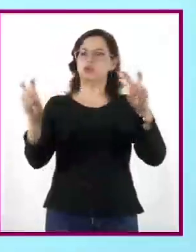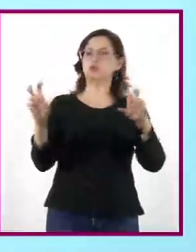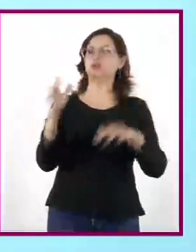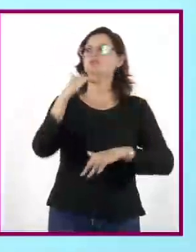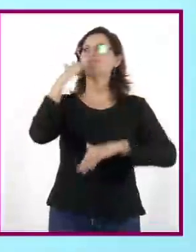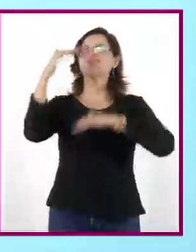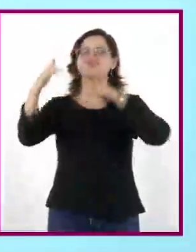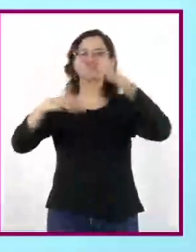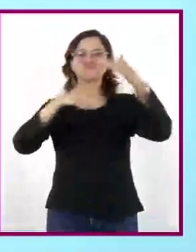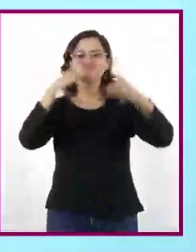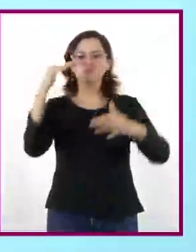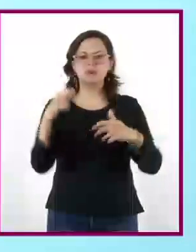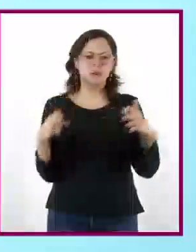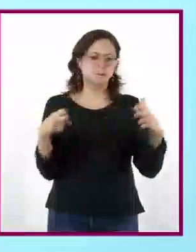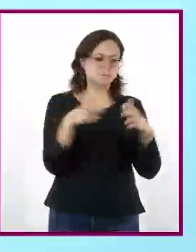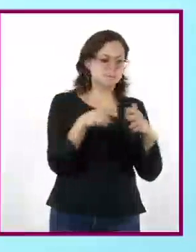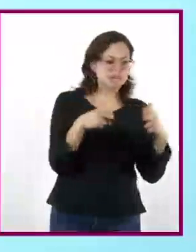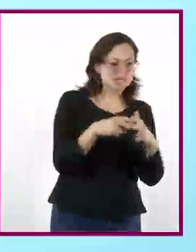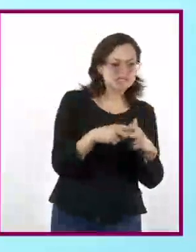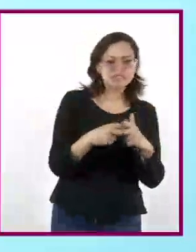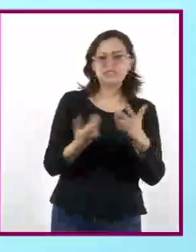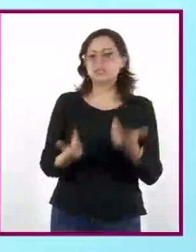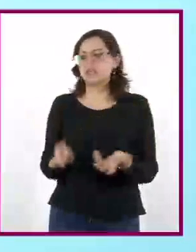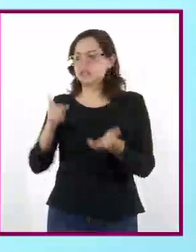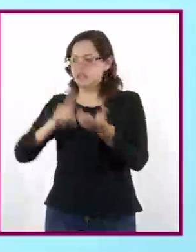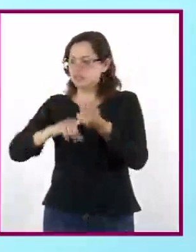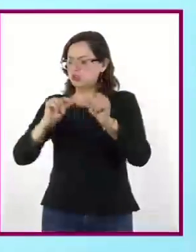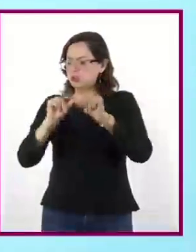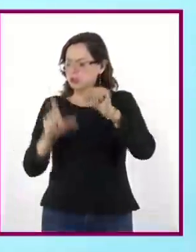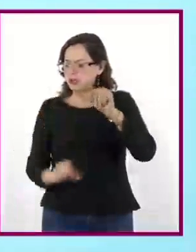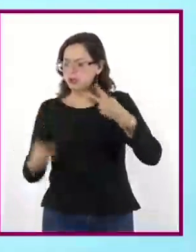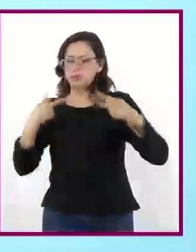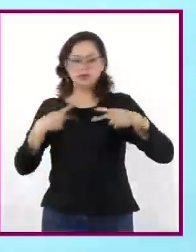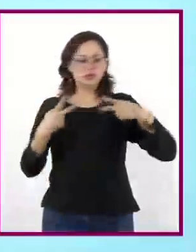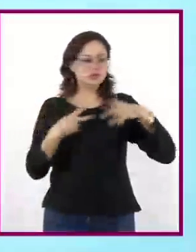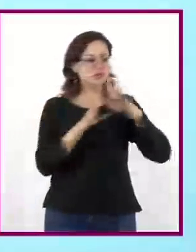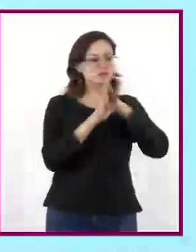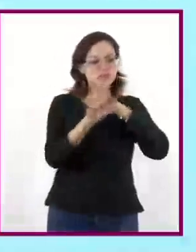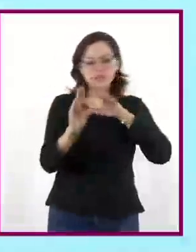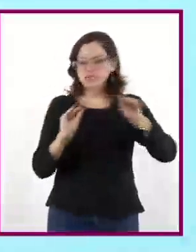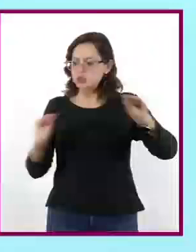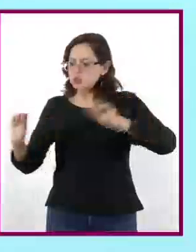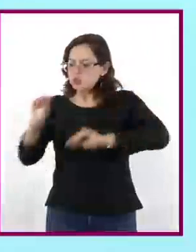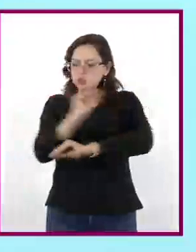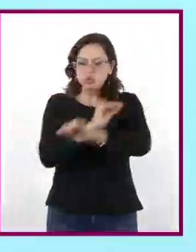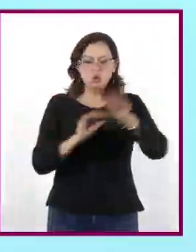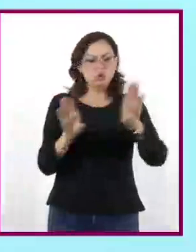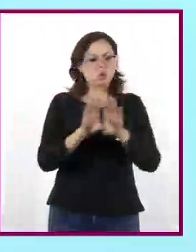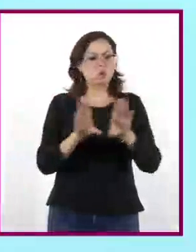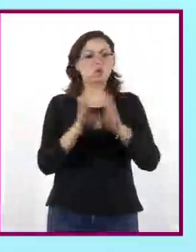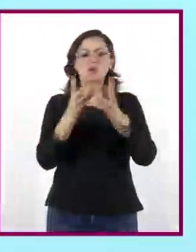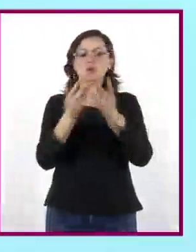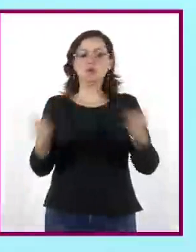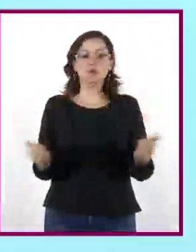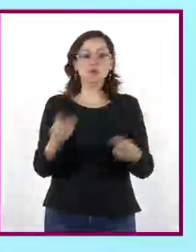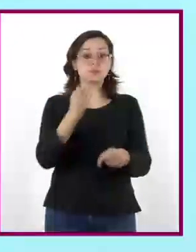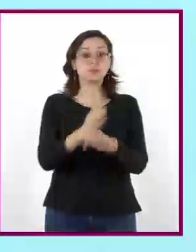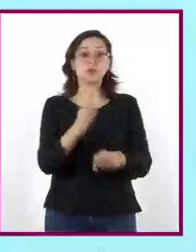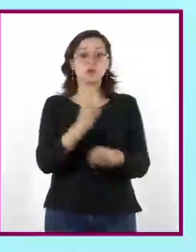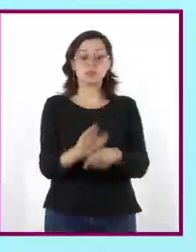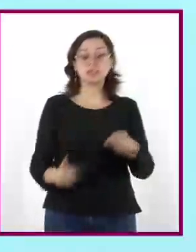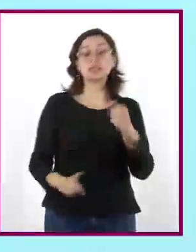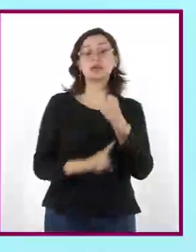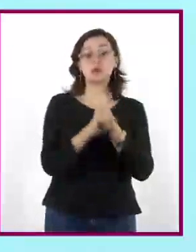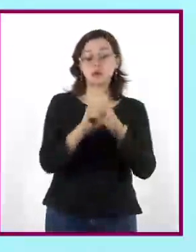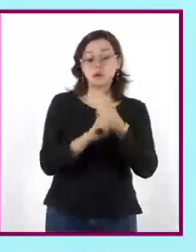causada por el plástico, la migración interna en México y posibles soluciones. Abordaremos múltiples perspectivas